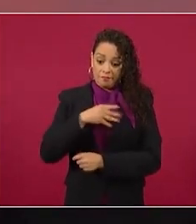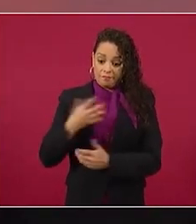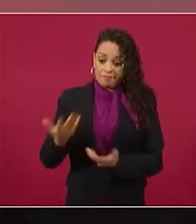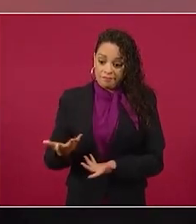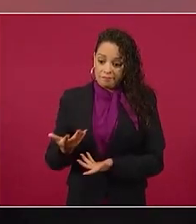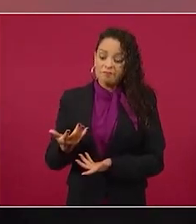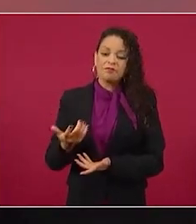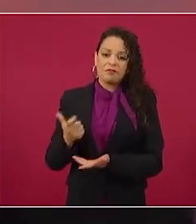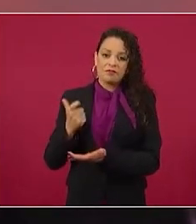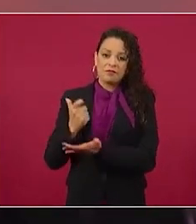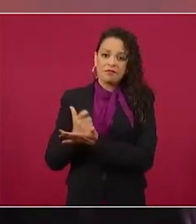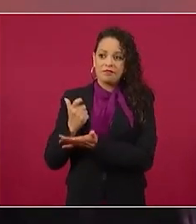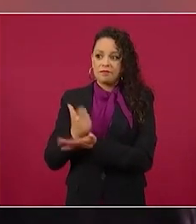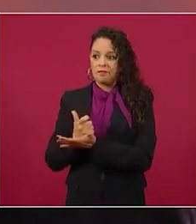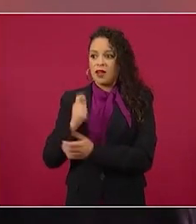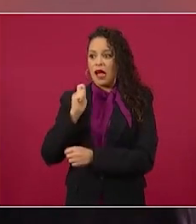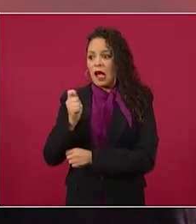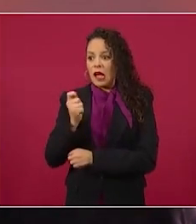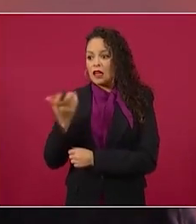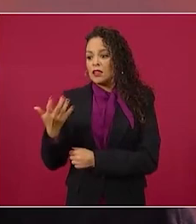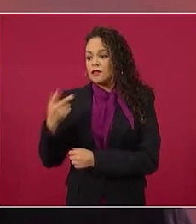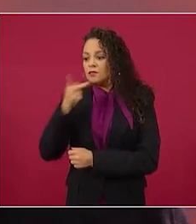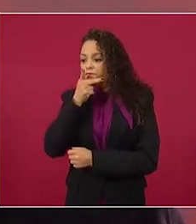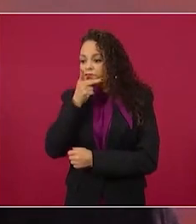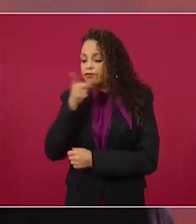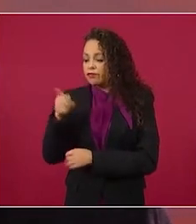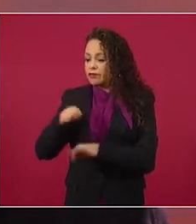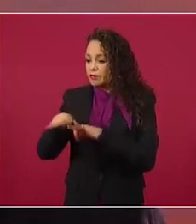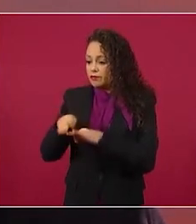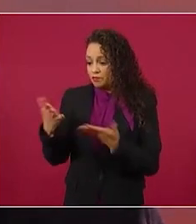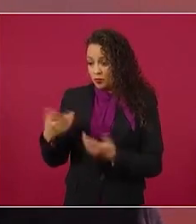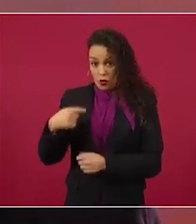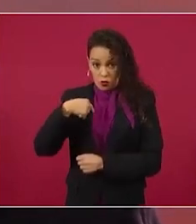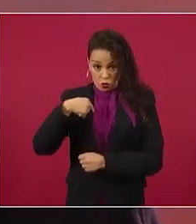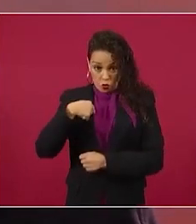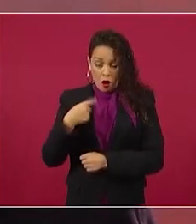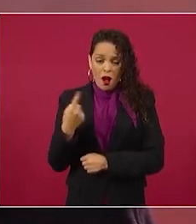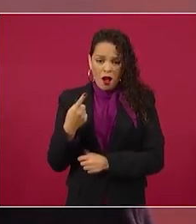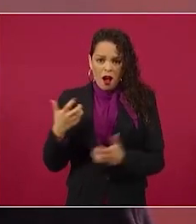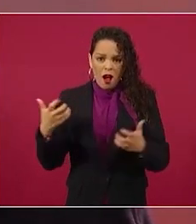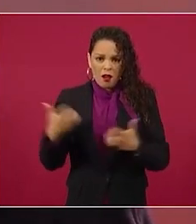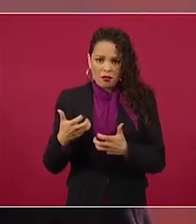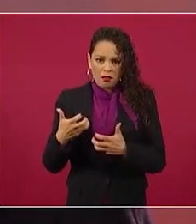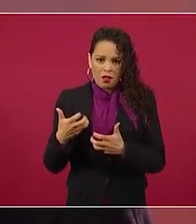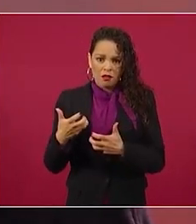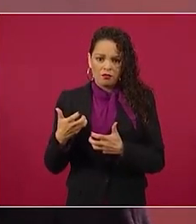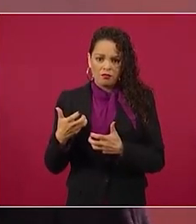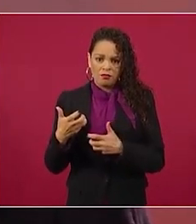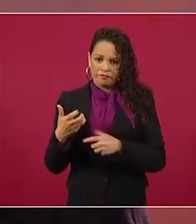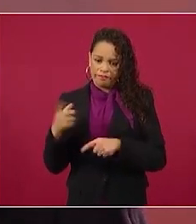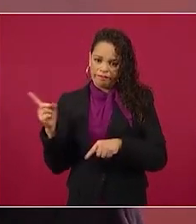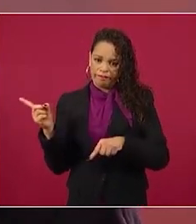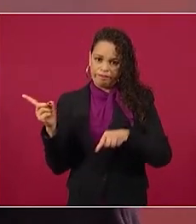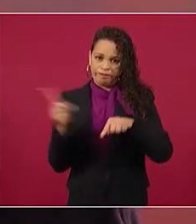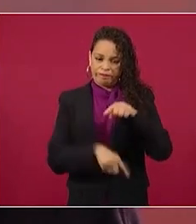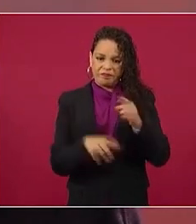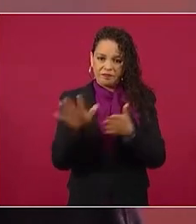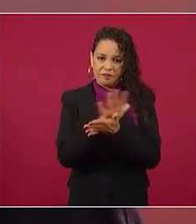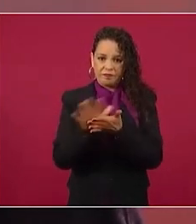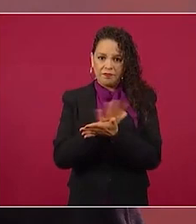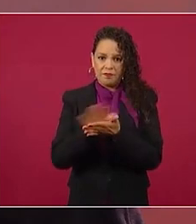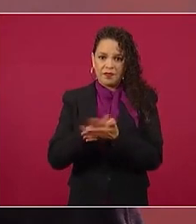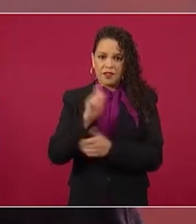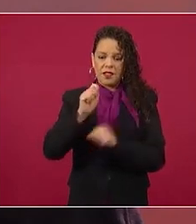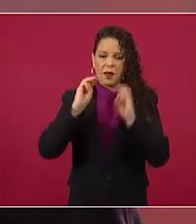y como mi trabajo es enfrentar a la mafia del poder y llevar a cabo junto con muchos